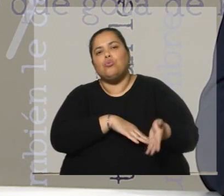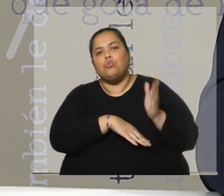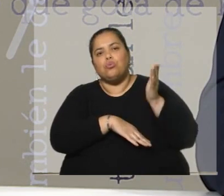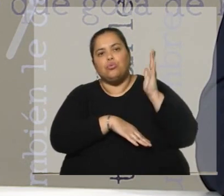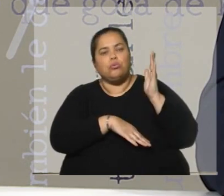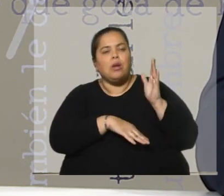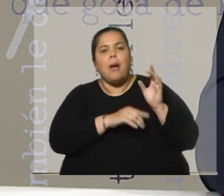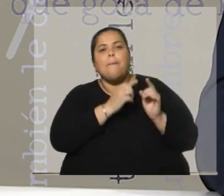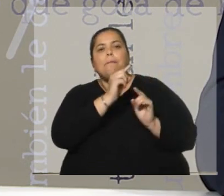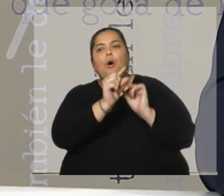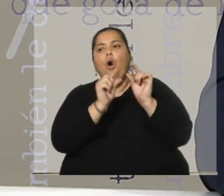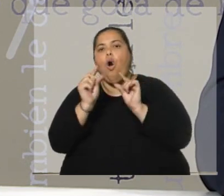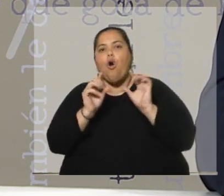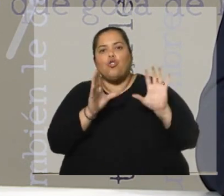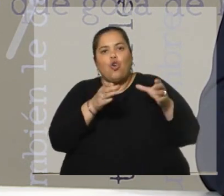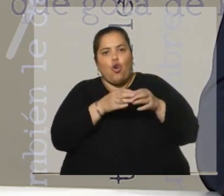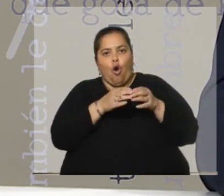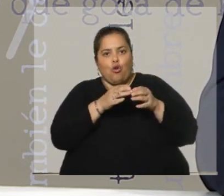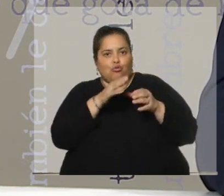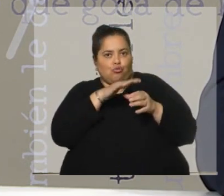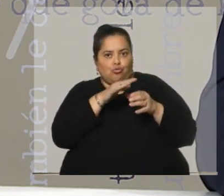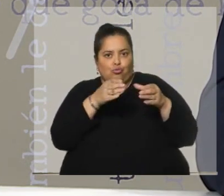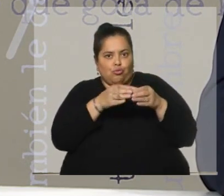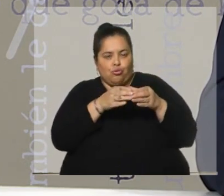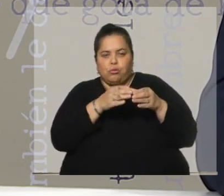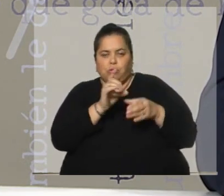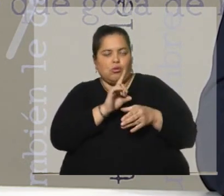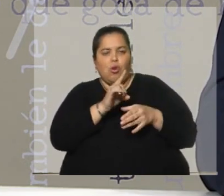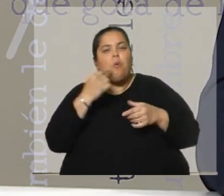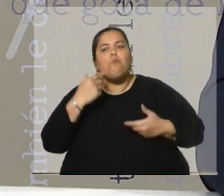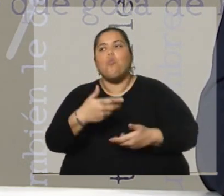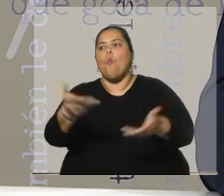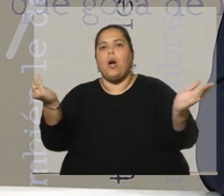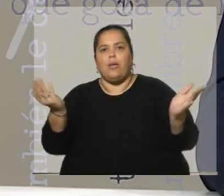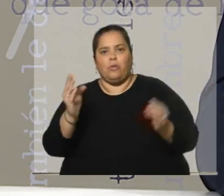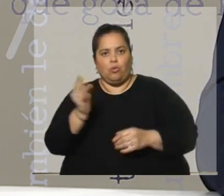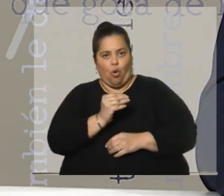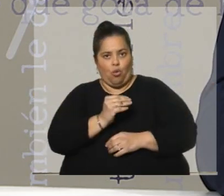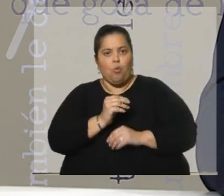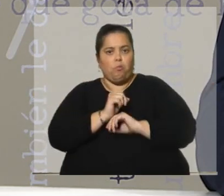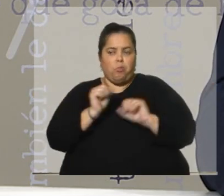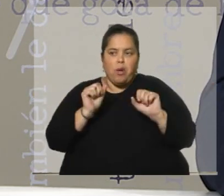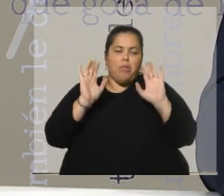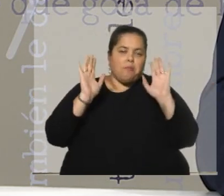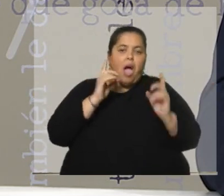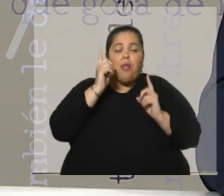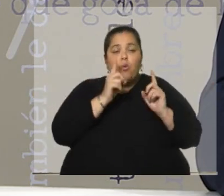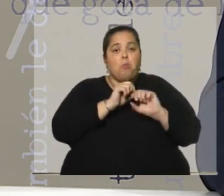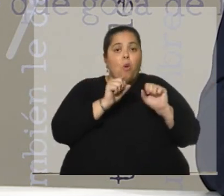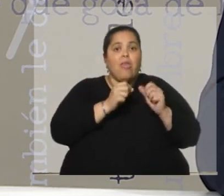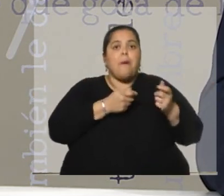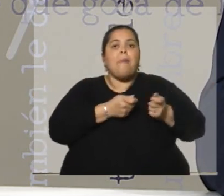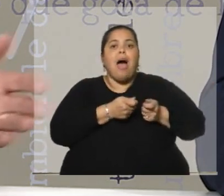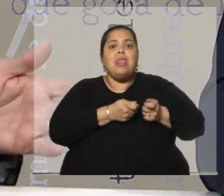pocos especialistas, con el riesgo que ocurre de las malas interpretaciones o la